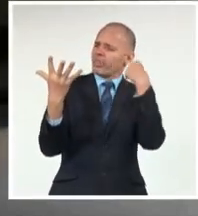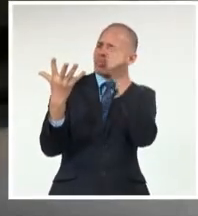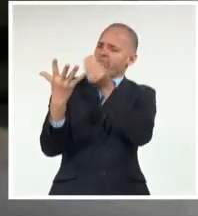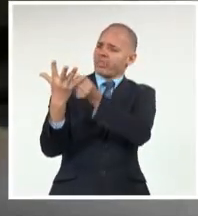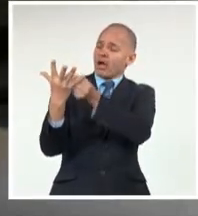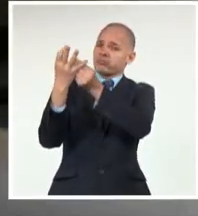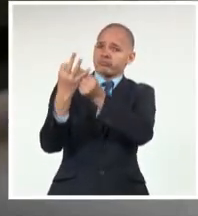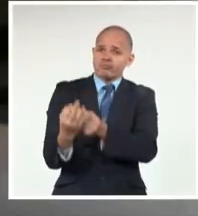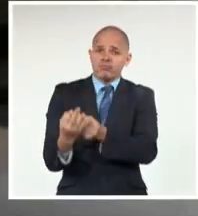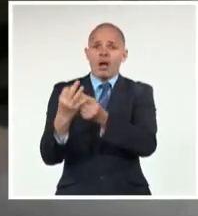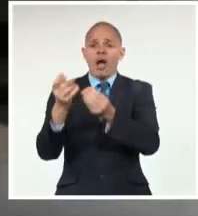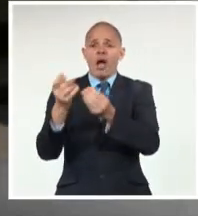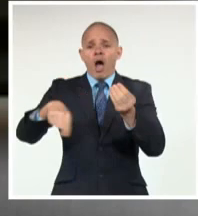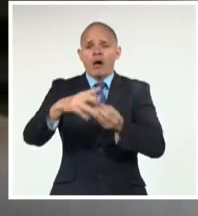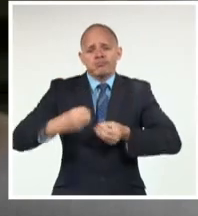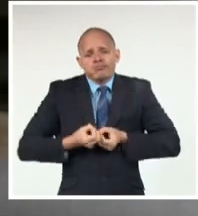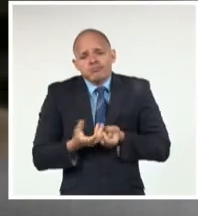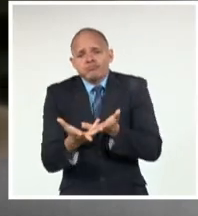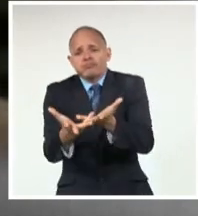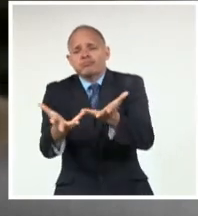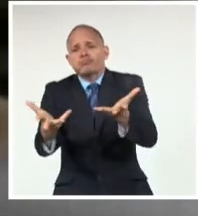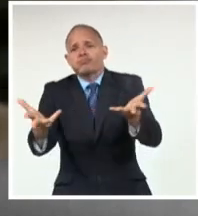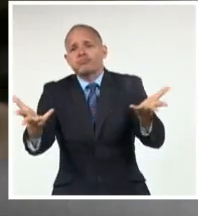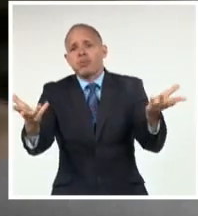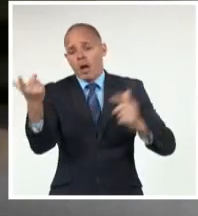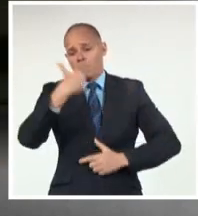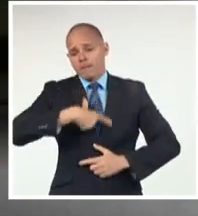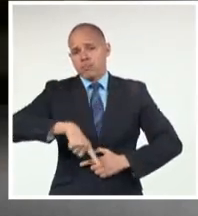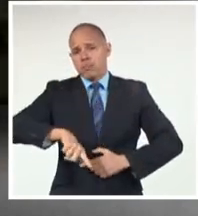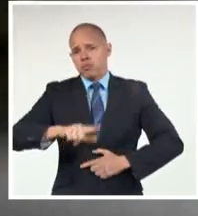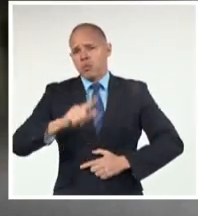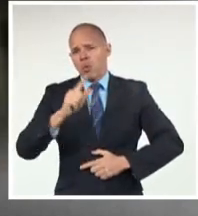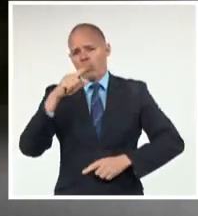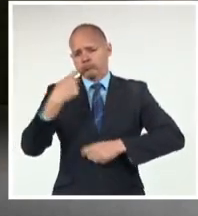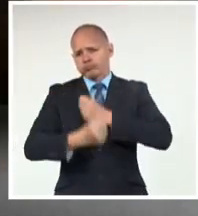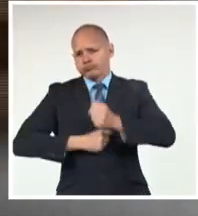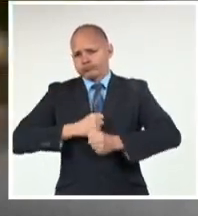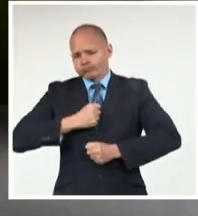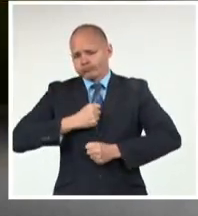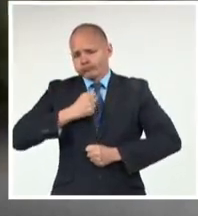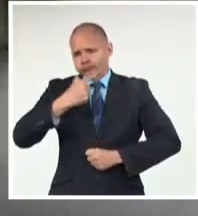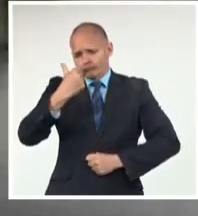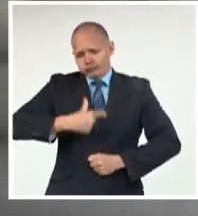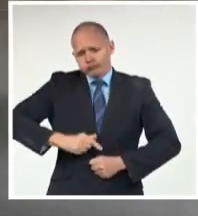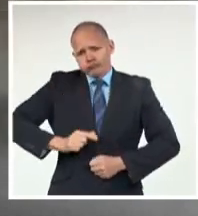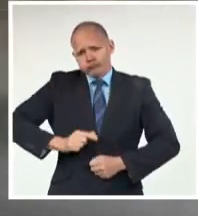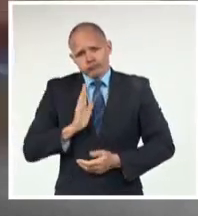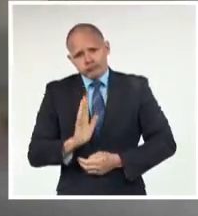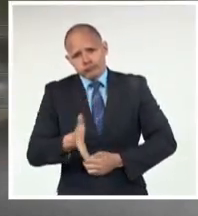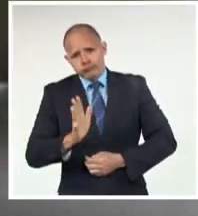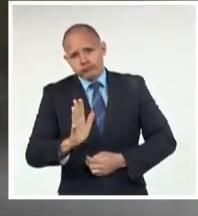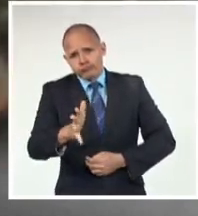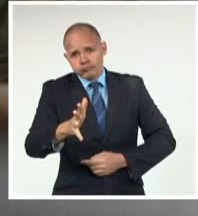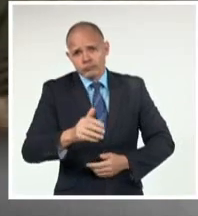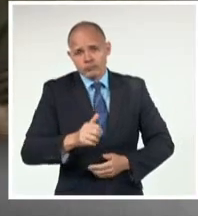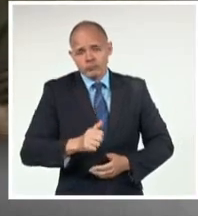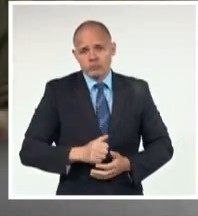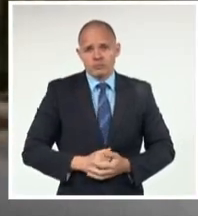sueños que harán el hombre, un humano, un buen destino.